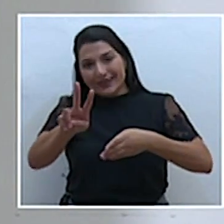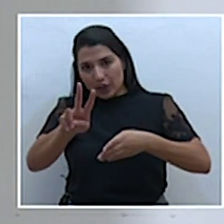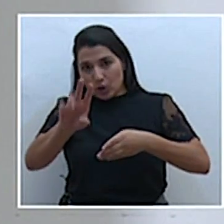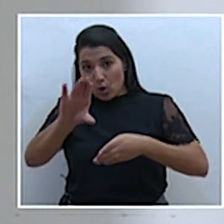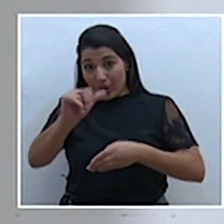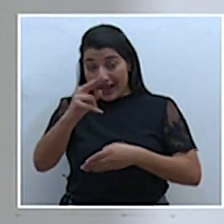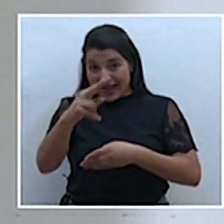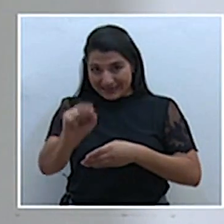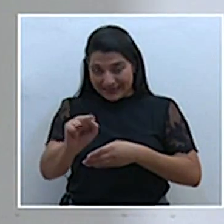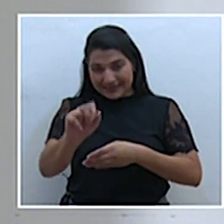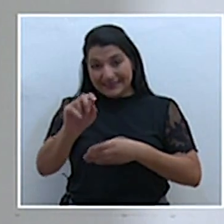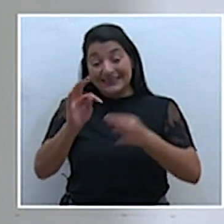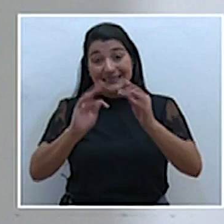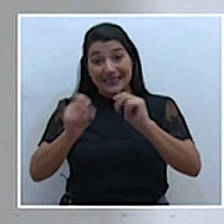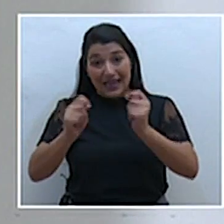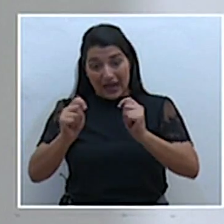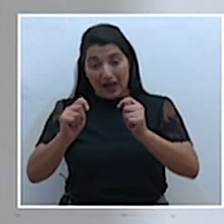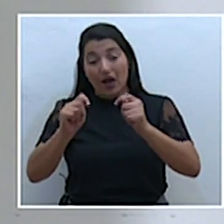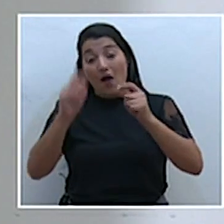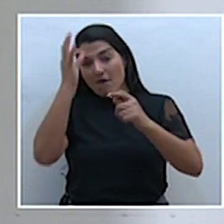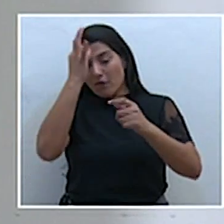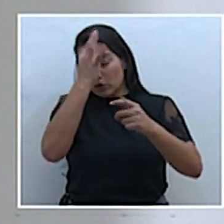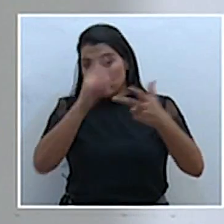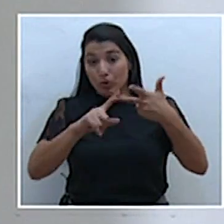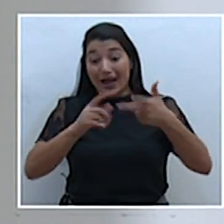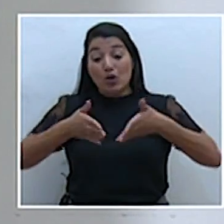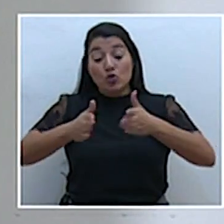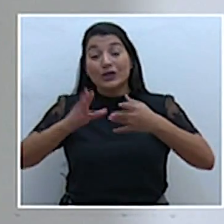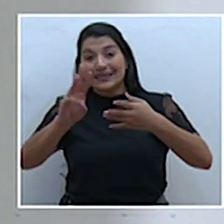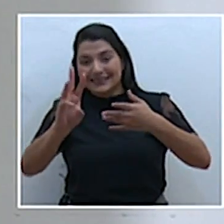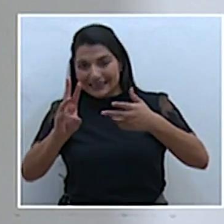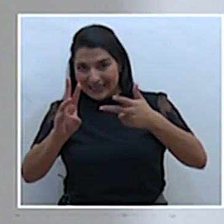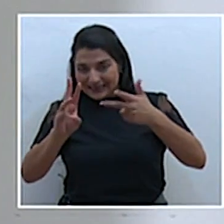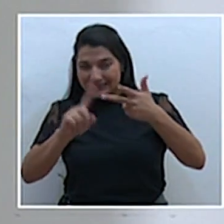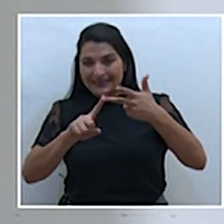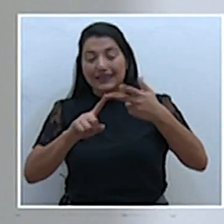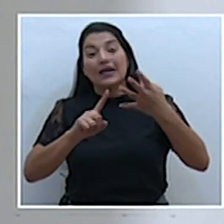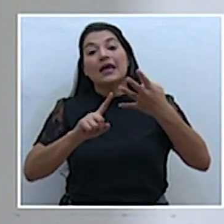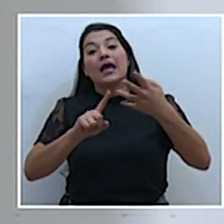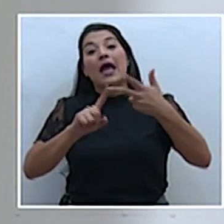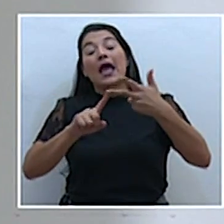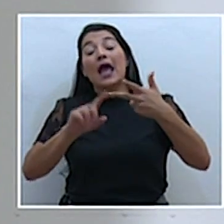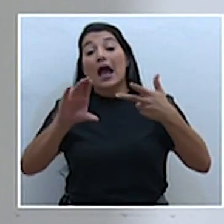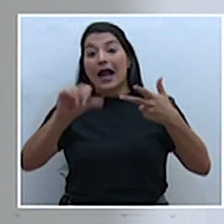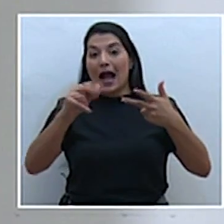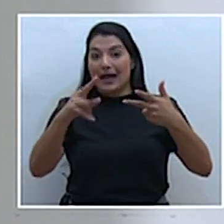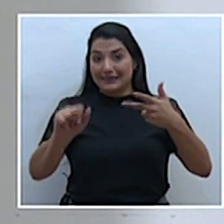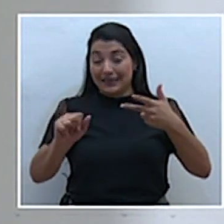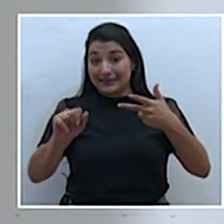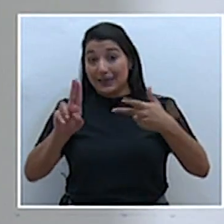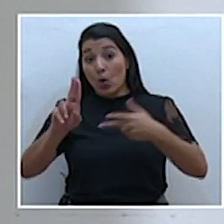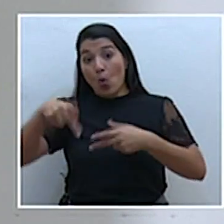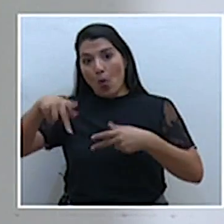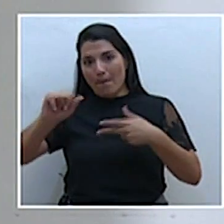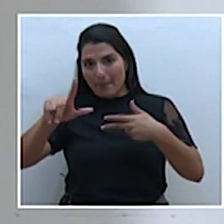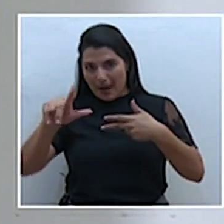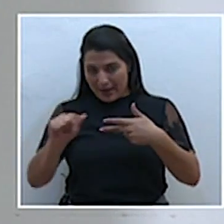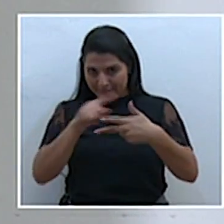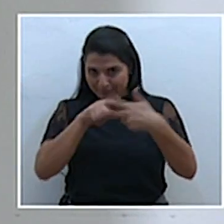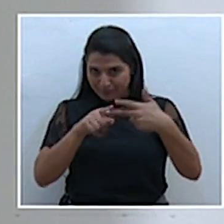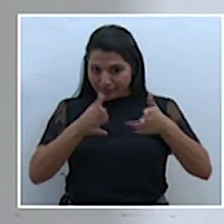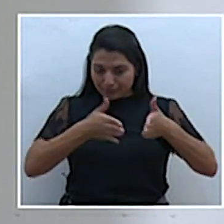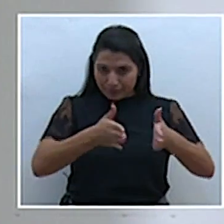-Tilarán-La Fortuna, la ruta 6, Cañas y Upala. Asimismo, para los comercios